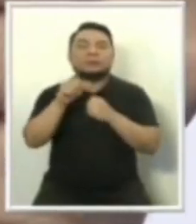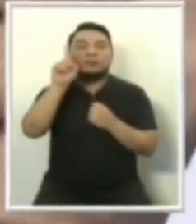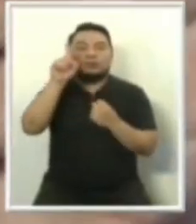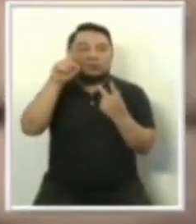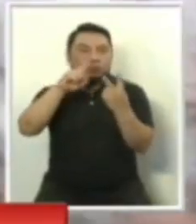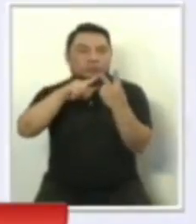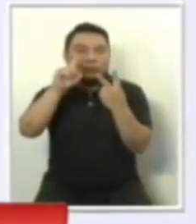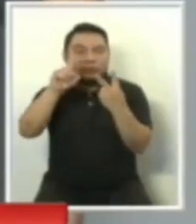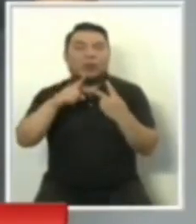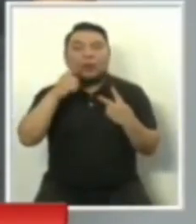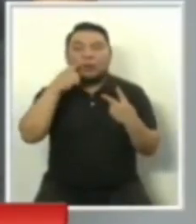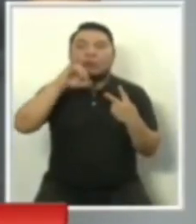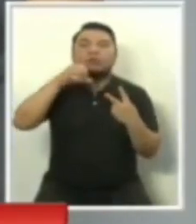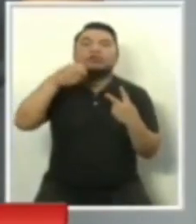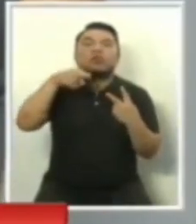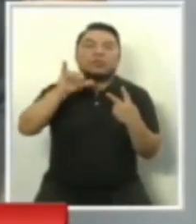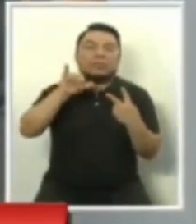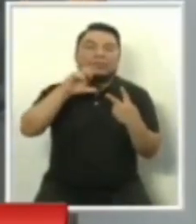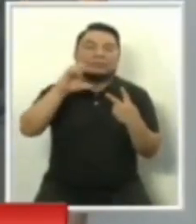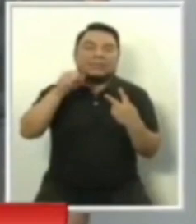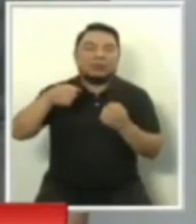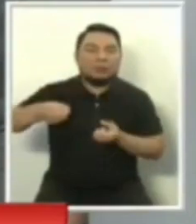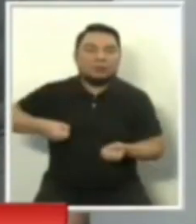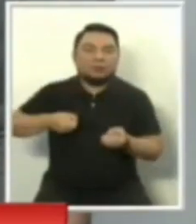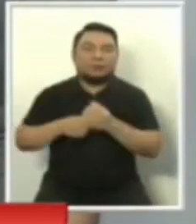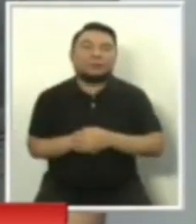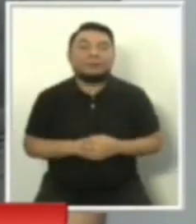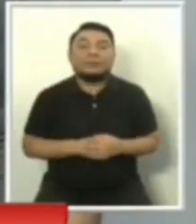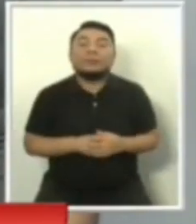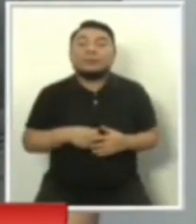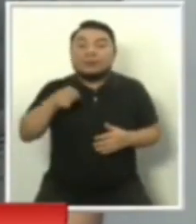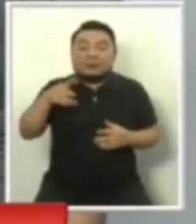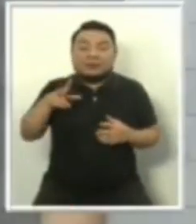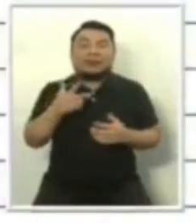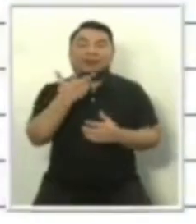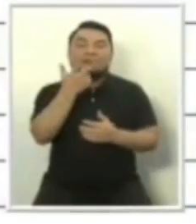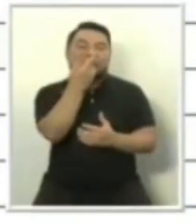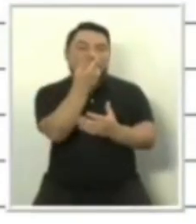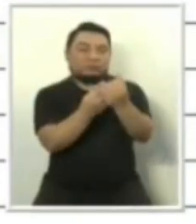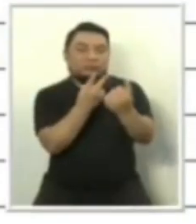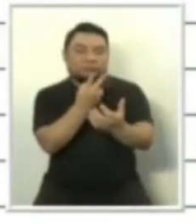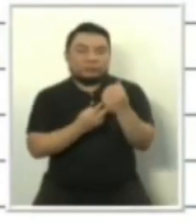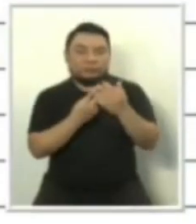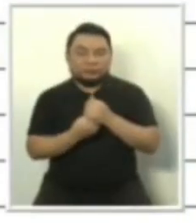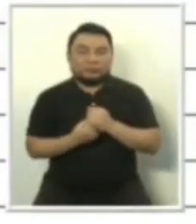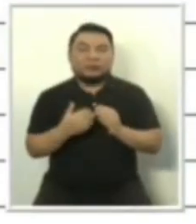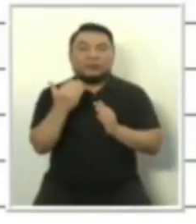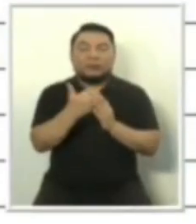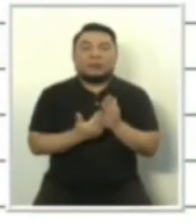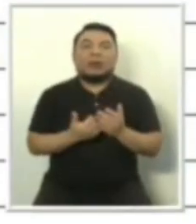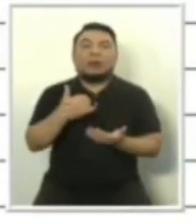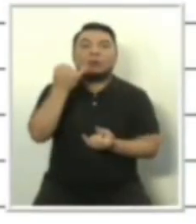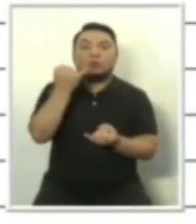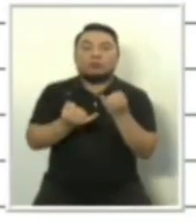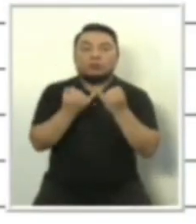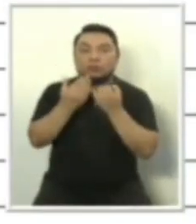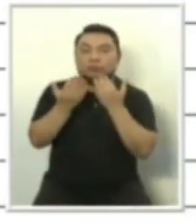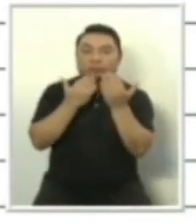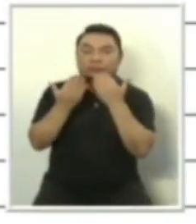Johnny Lescano, Acción Popular. Estas son las tres duplas, entonces, del bloque cuarto de la última fecha del debate.